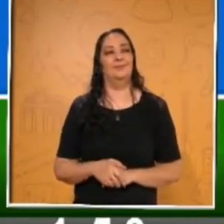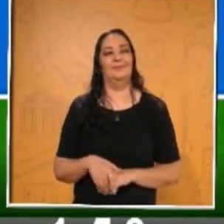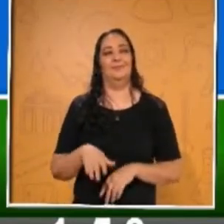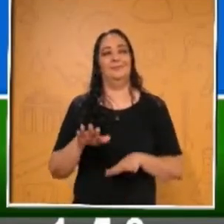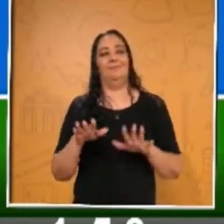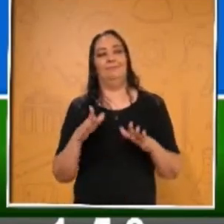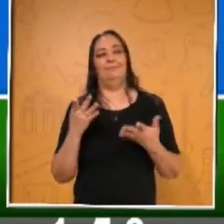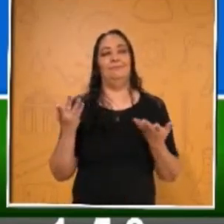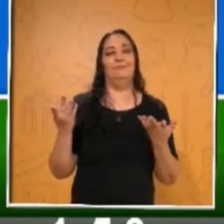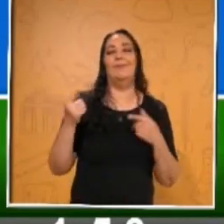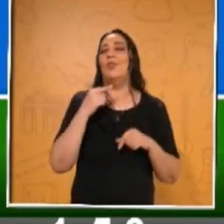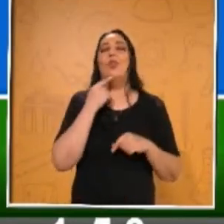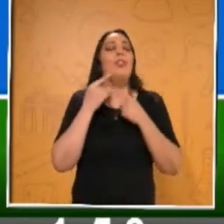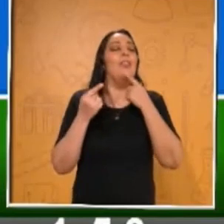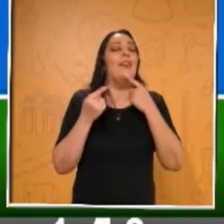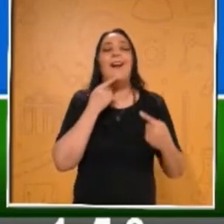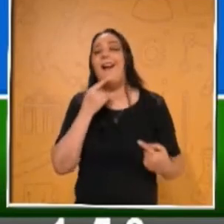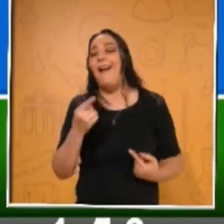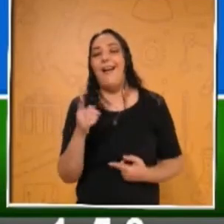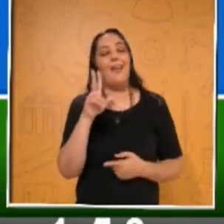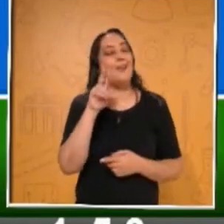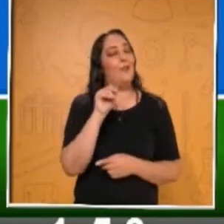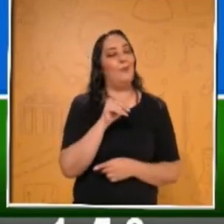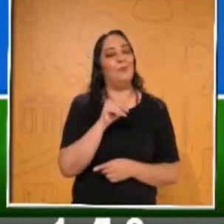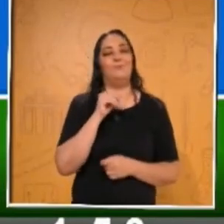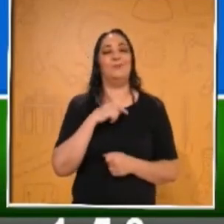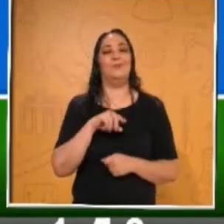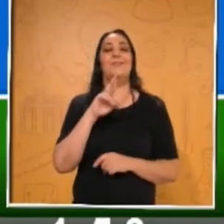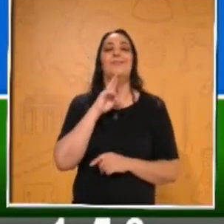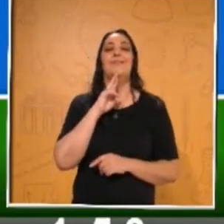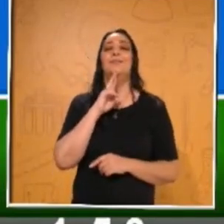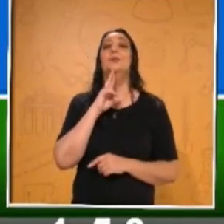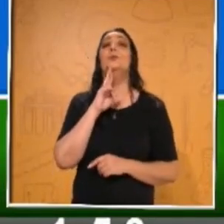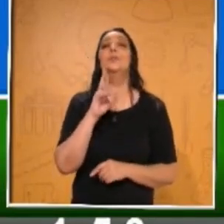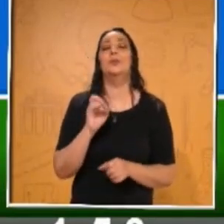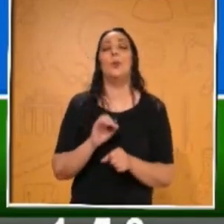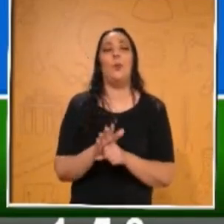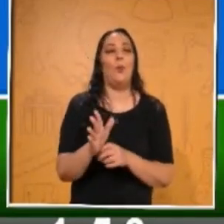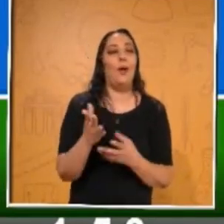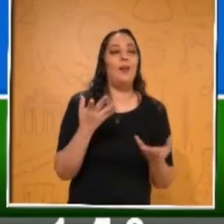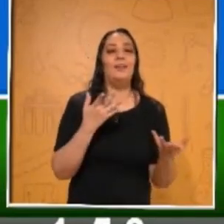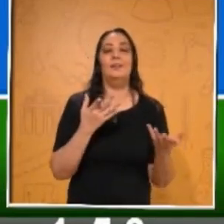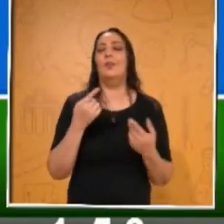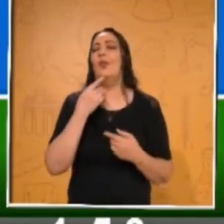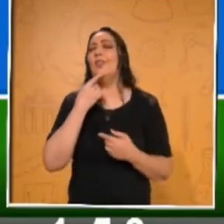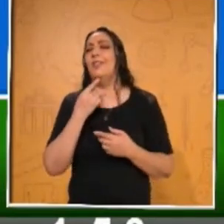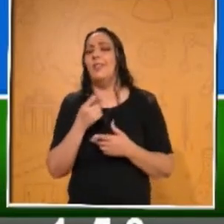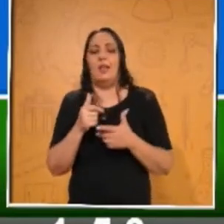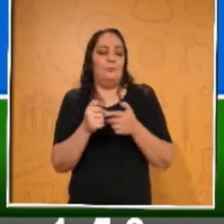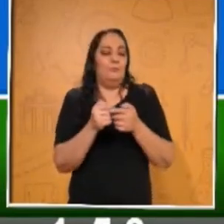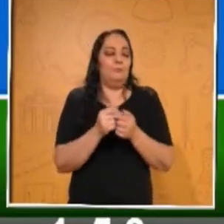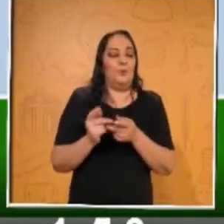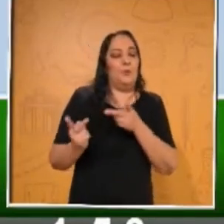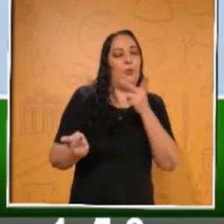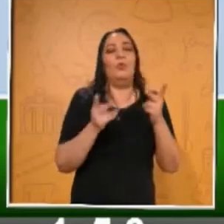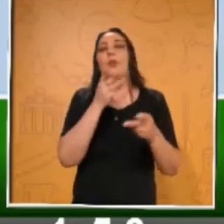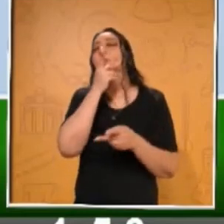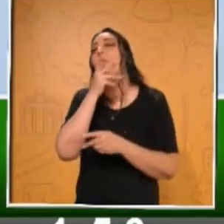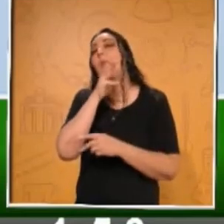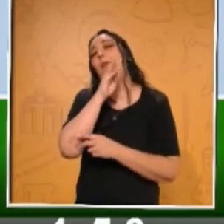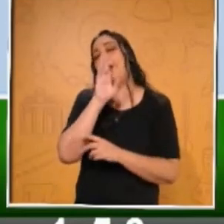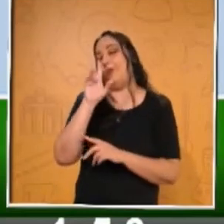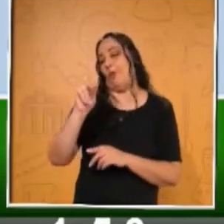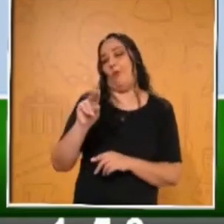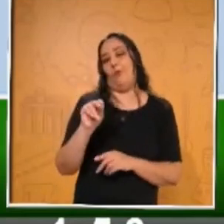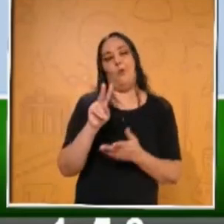No les diga la respuesta. el círculo, el rombo. No se va a usar calculadora ni preguntarle a mamá y papá, ¿eh?